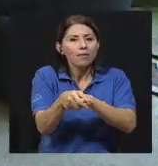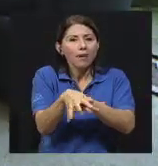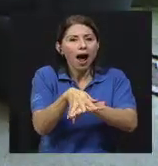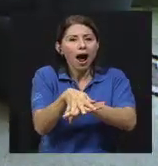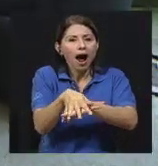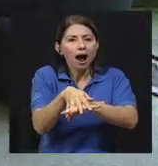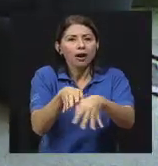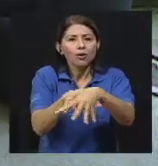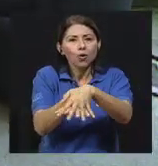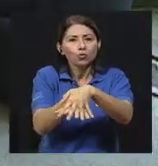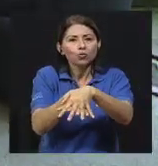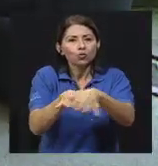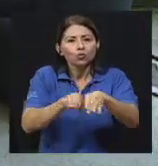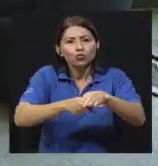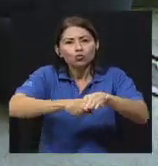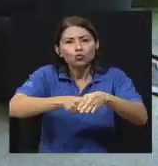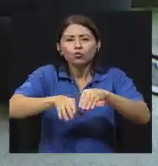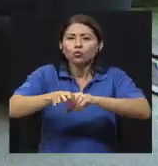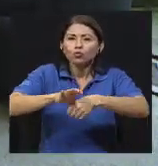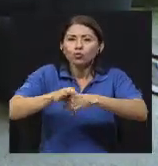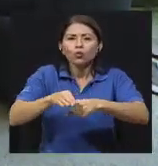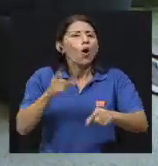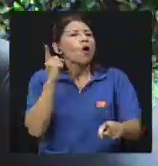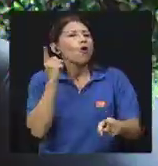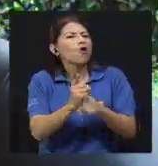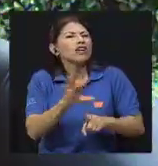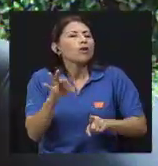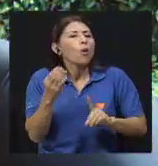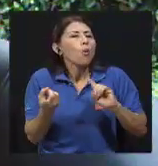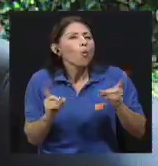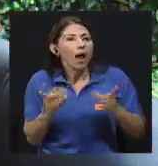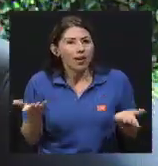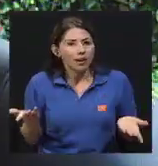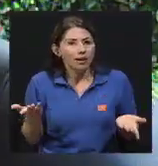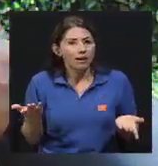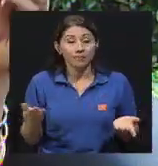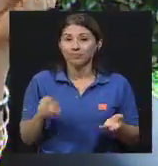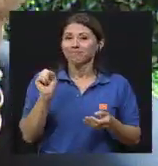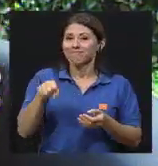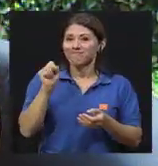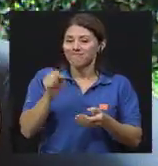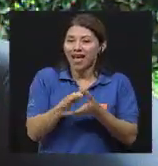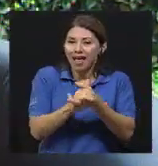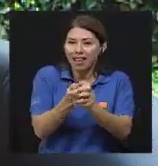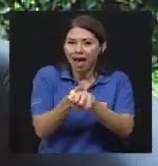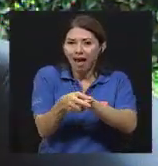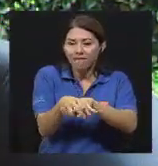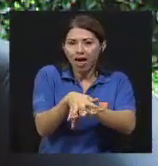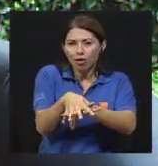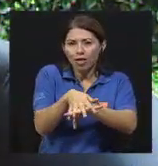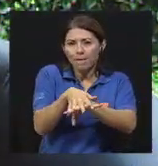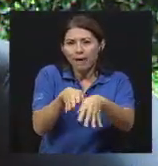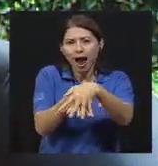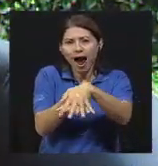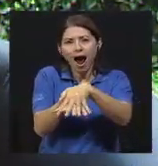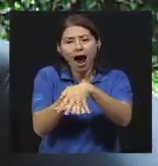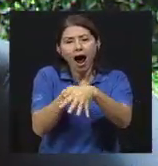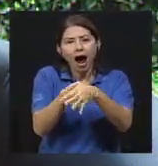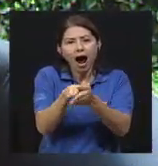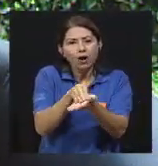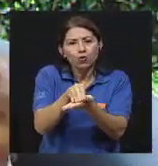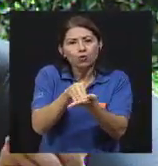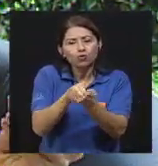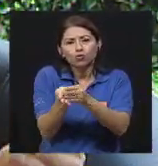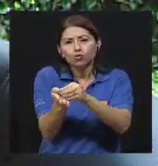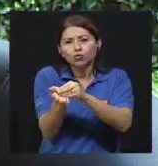del lavado de manos y cuál es la manera correcta, doctora. Sí, el lavado de manos debería estar introducido en nuestra cultura porque